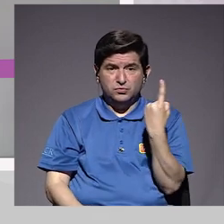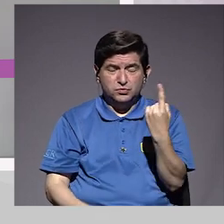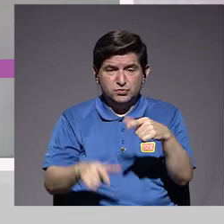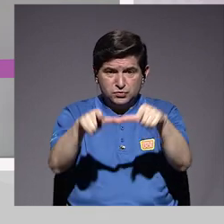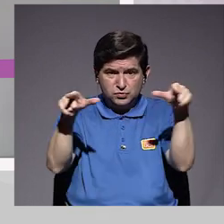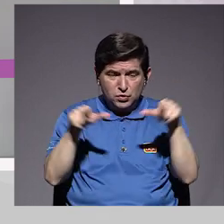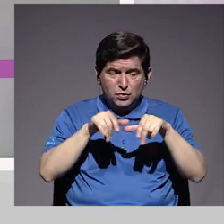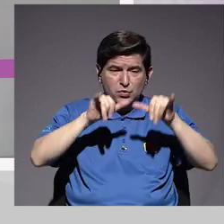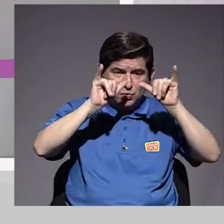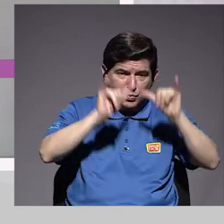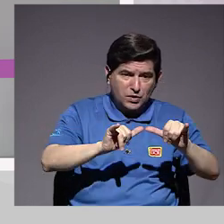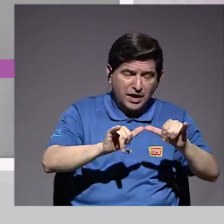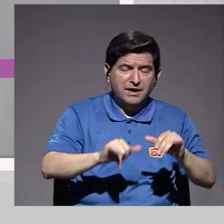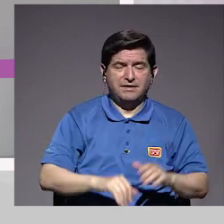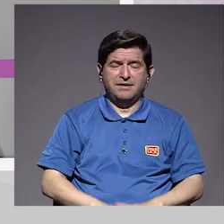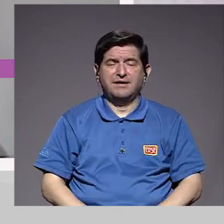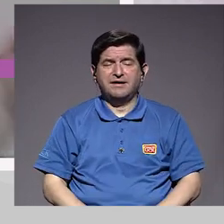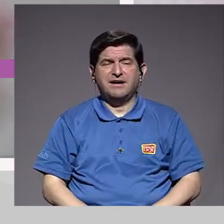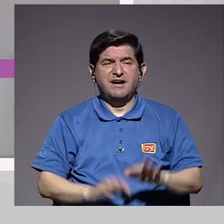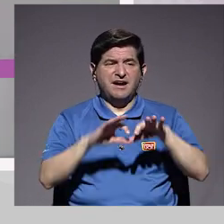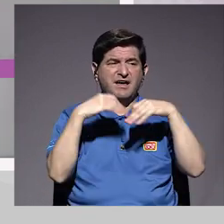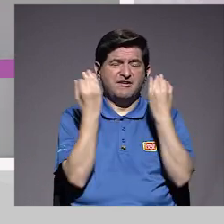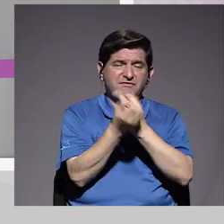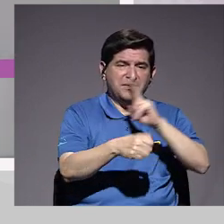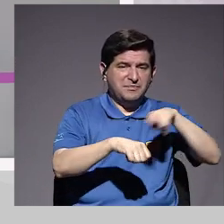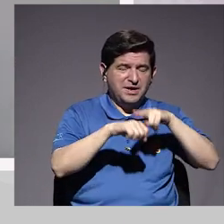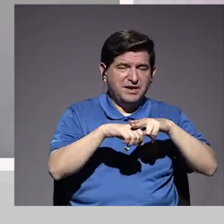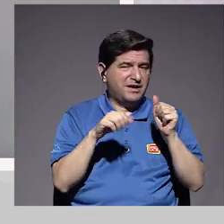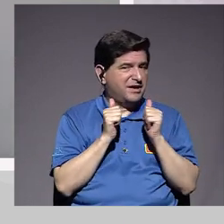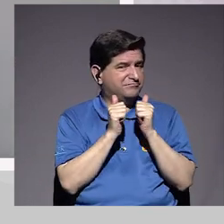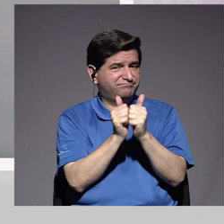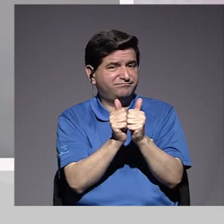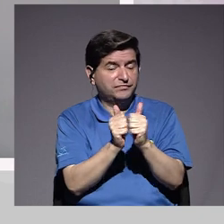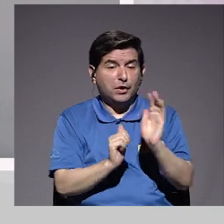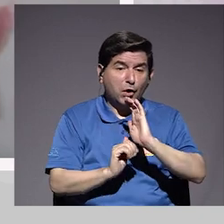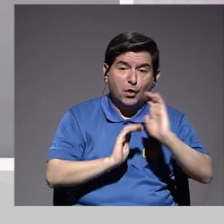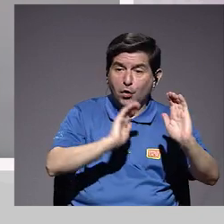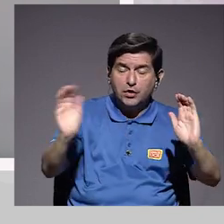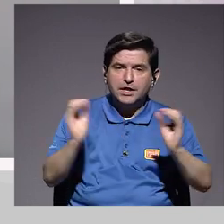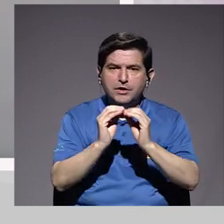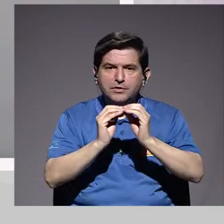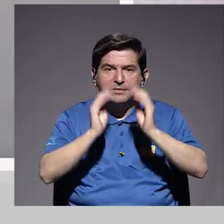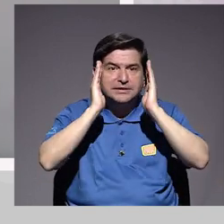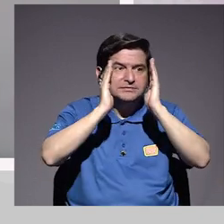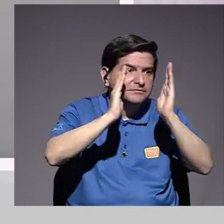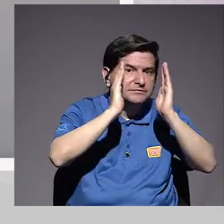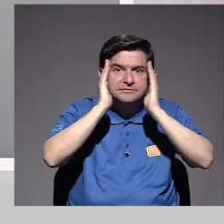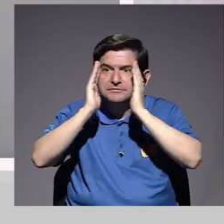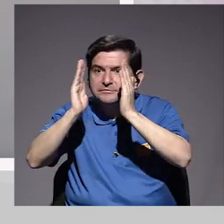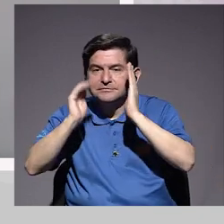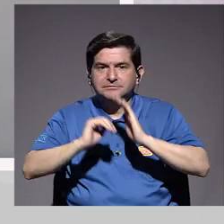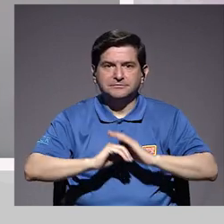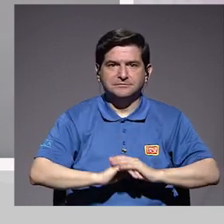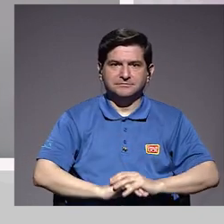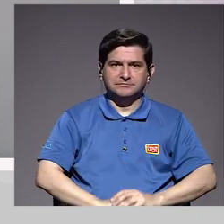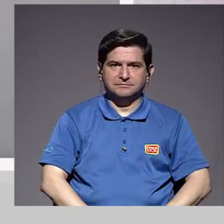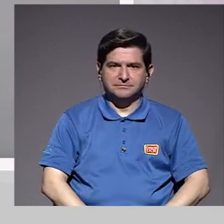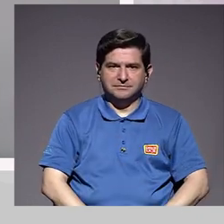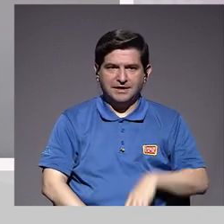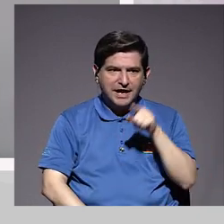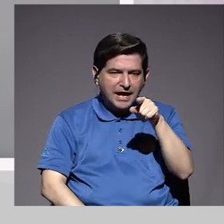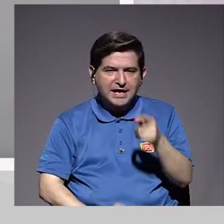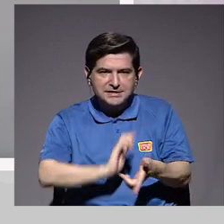vamos a estar con familiares posiblemente que normalmente no están con nosotros o con niños que están más alertas también. Entonces,